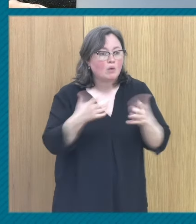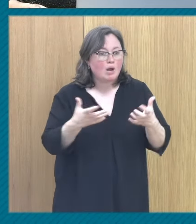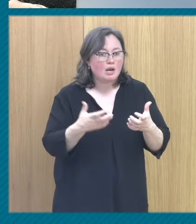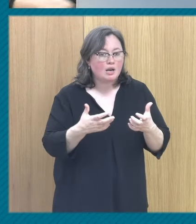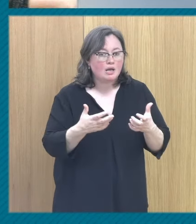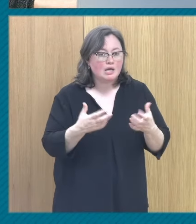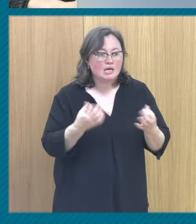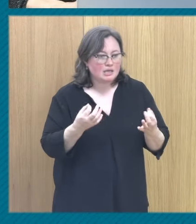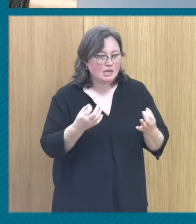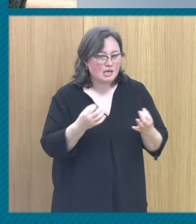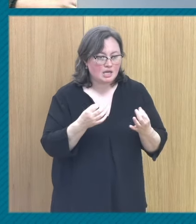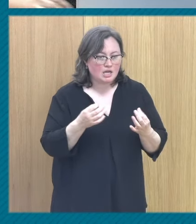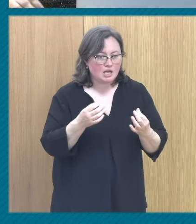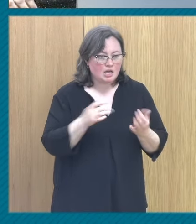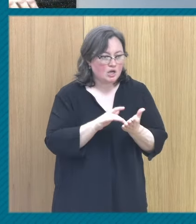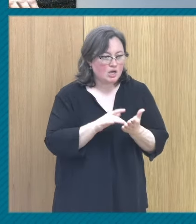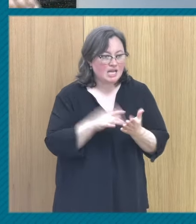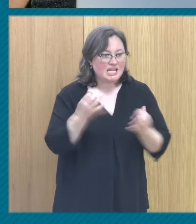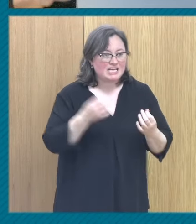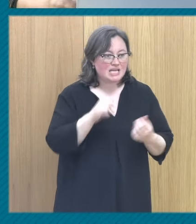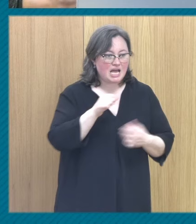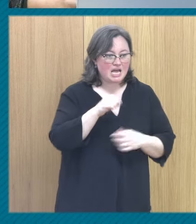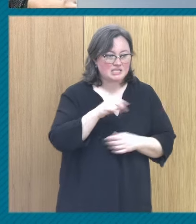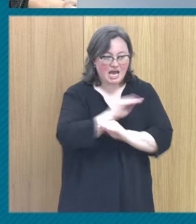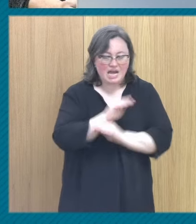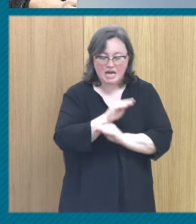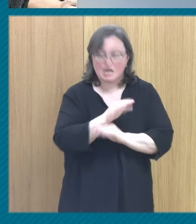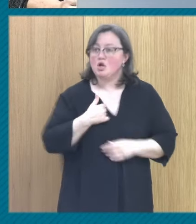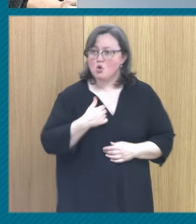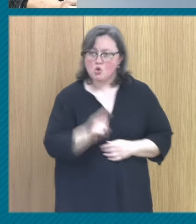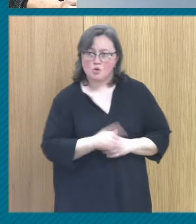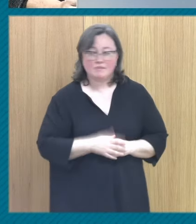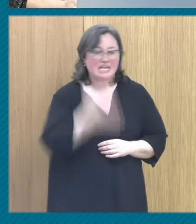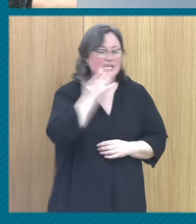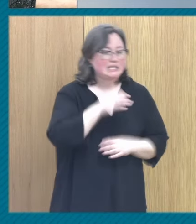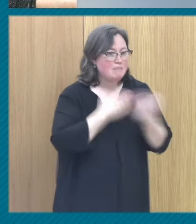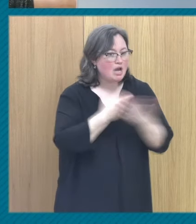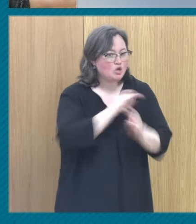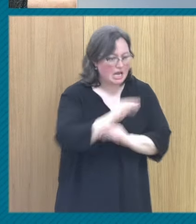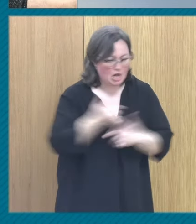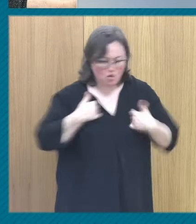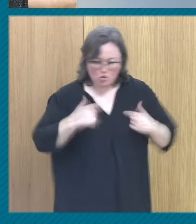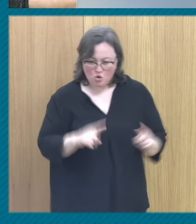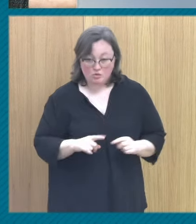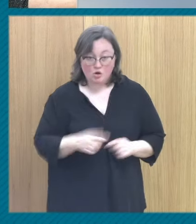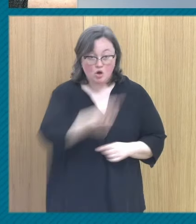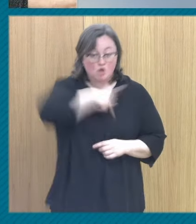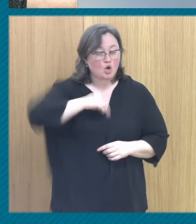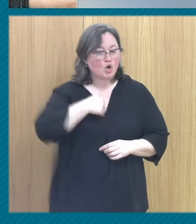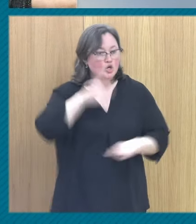sana? o sea el libro empieza con una pregunta que dice ¿quién sana? y la respuesta es yo no es decir nosotros como